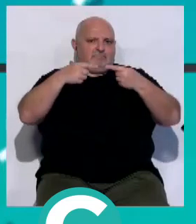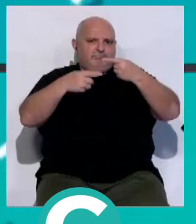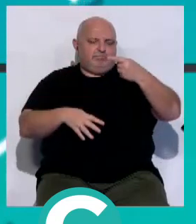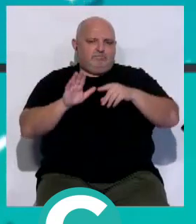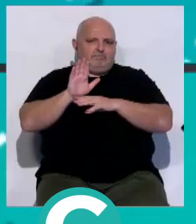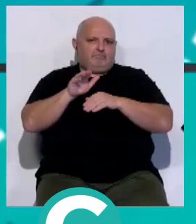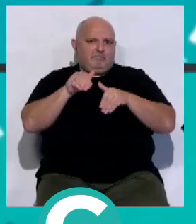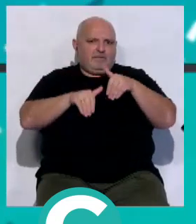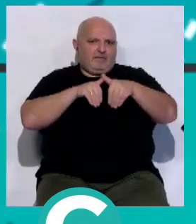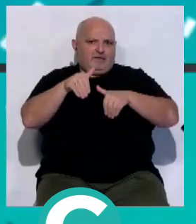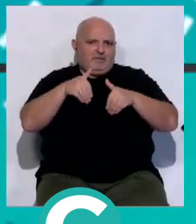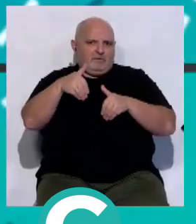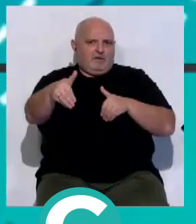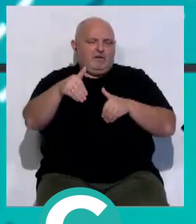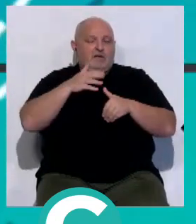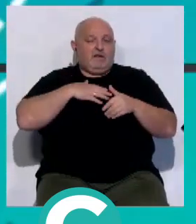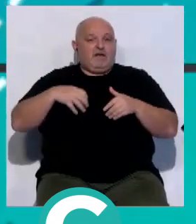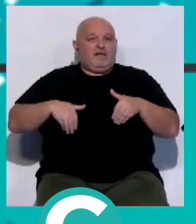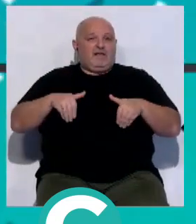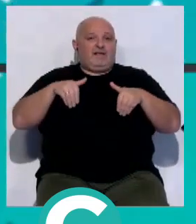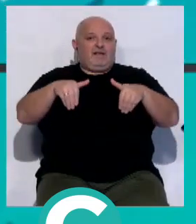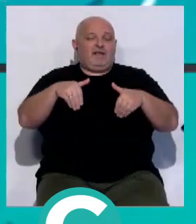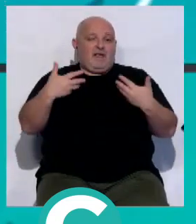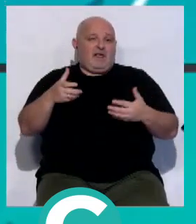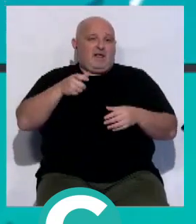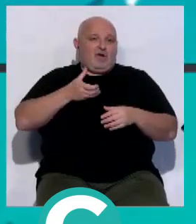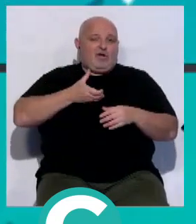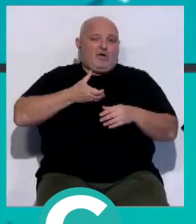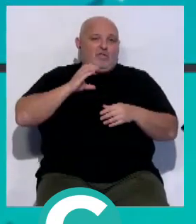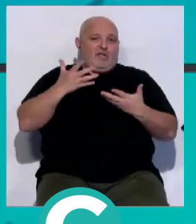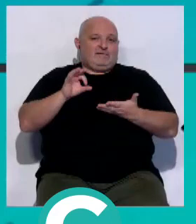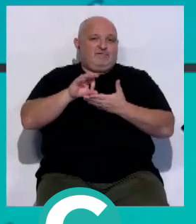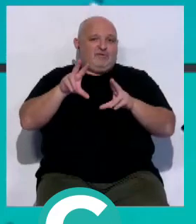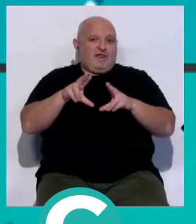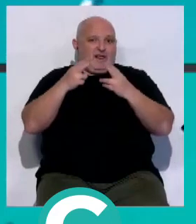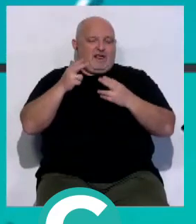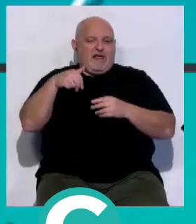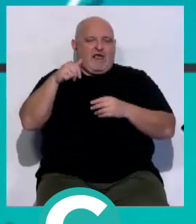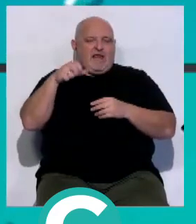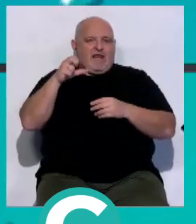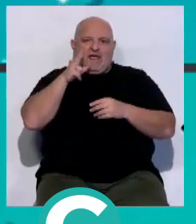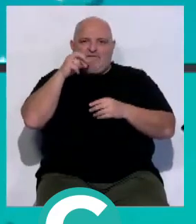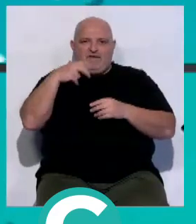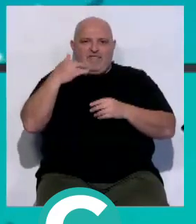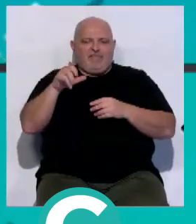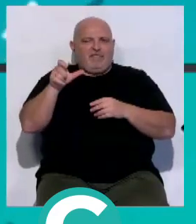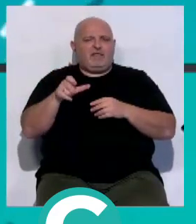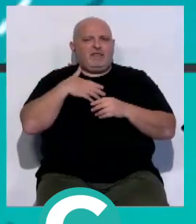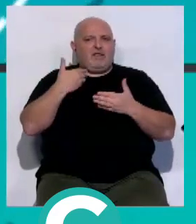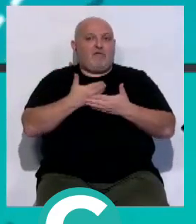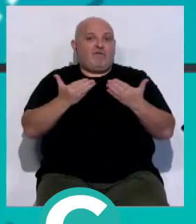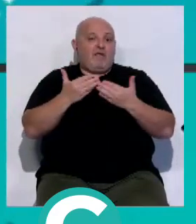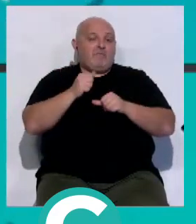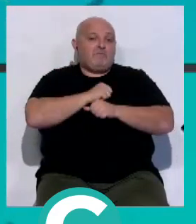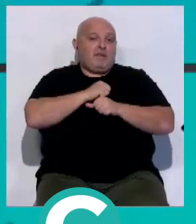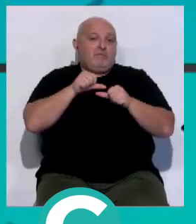comicios municipales en Cádiz. Una candidatura que encabeza la actual conceja, la de Servicios Sociales, Elena Fernández. Desde la formación confían